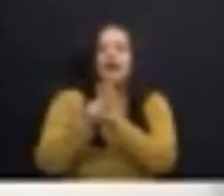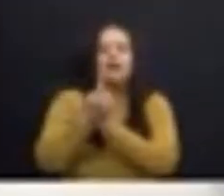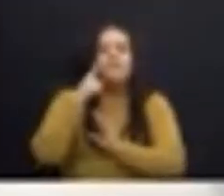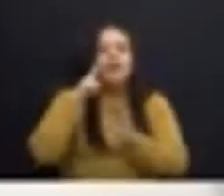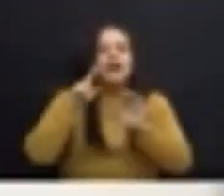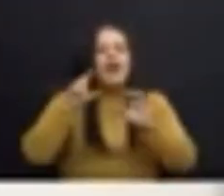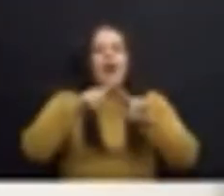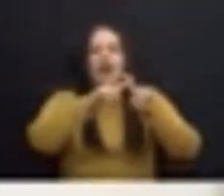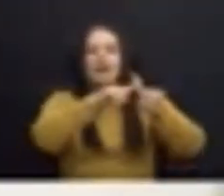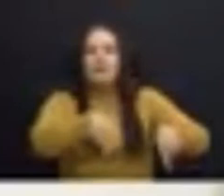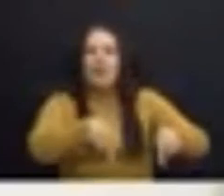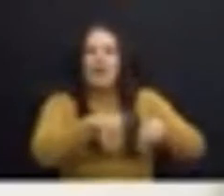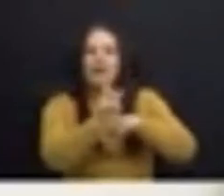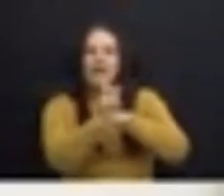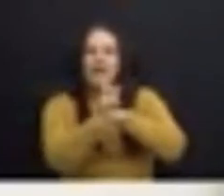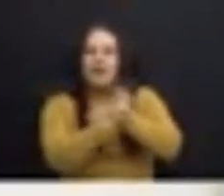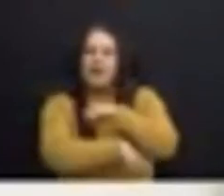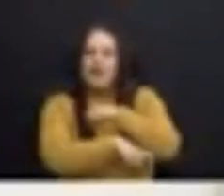Sobre el proyecto,